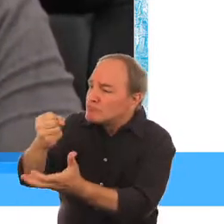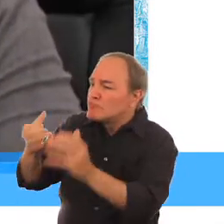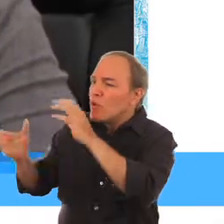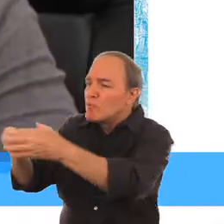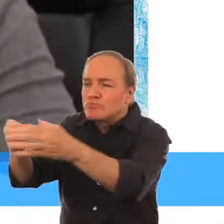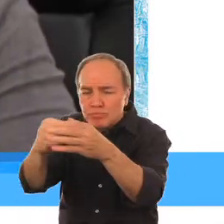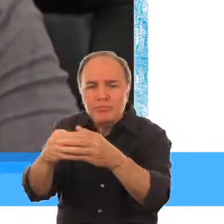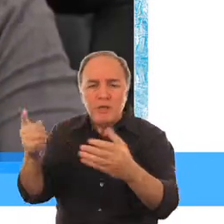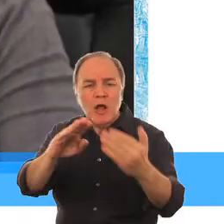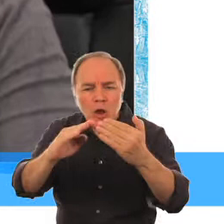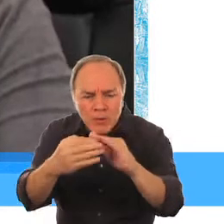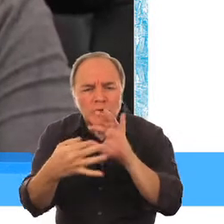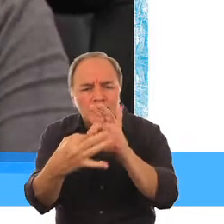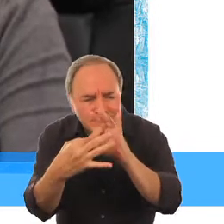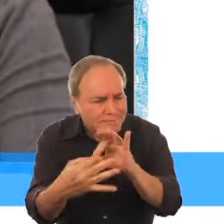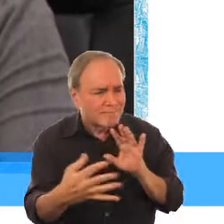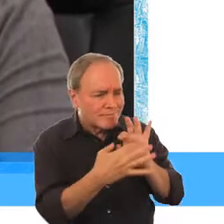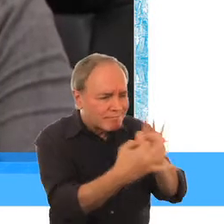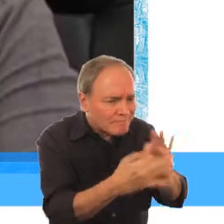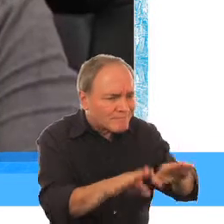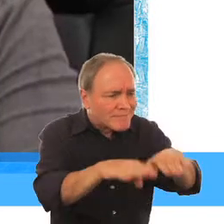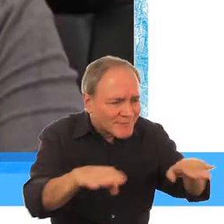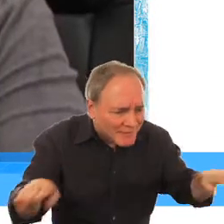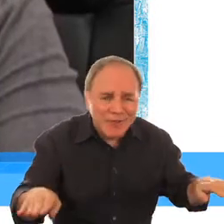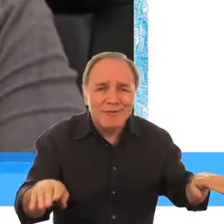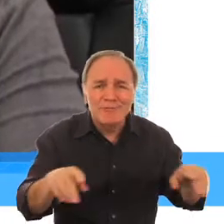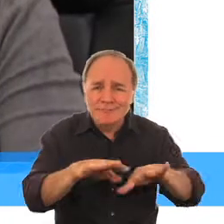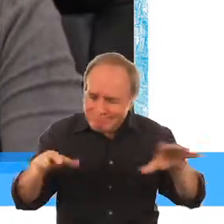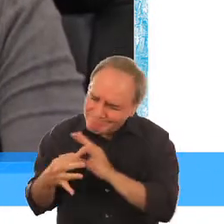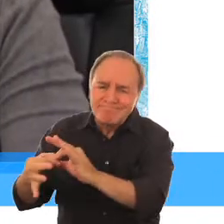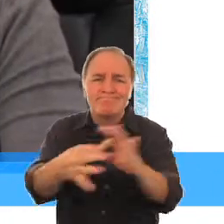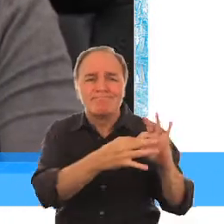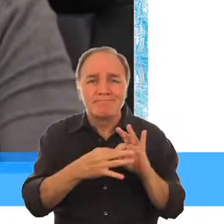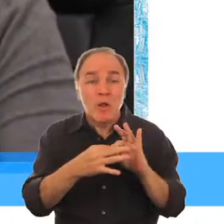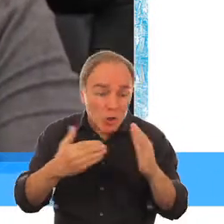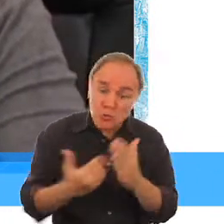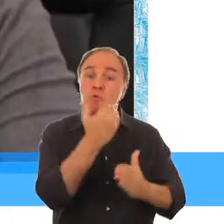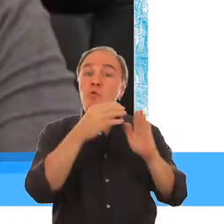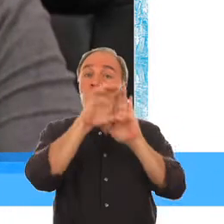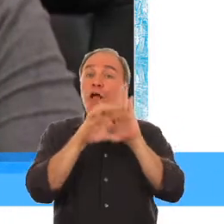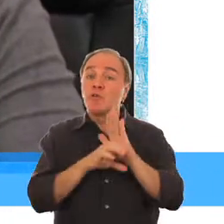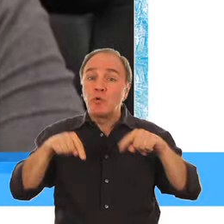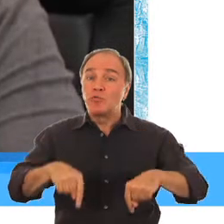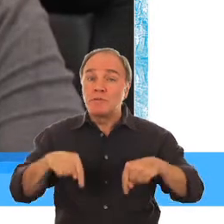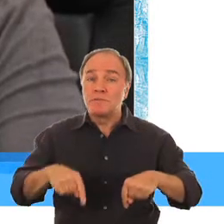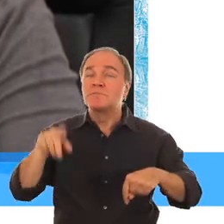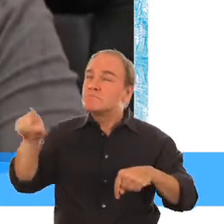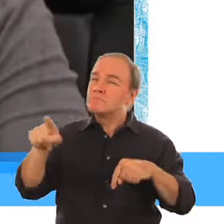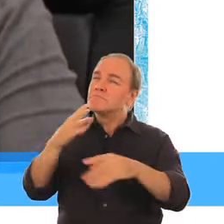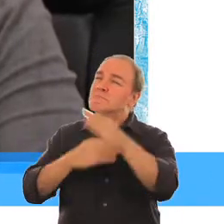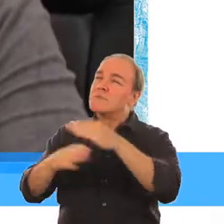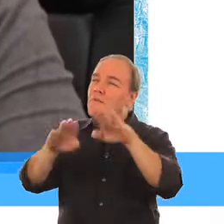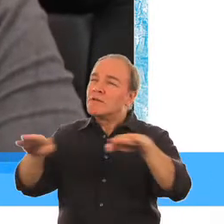los donantes, las comunidades, el gobierno y los propios niños La nueva constitución es una oportunidad para que los niños con discapacidad